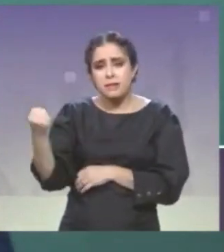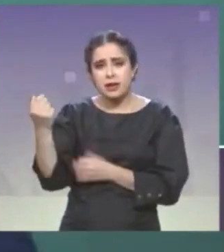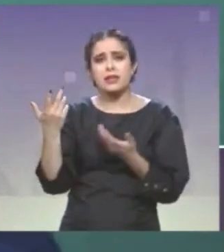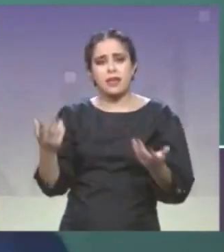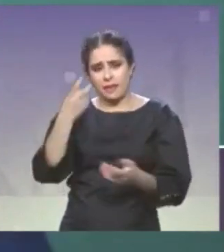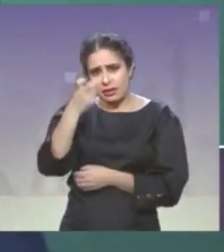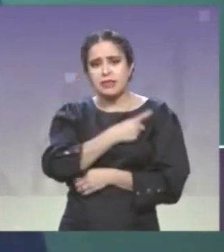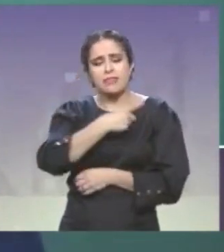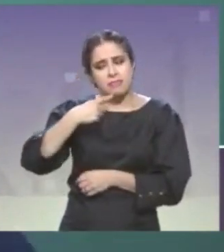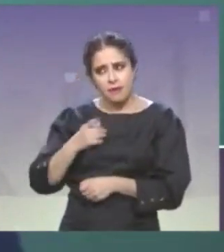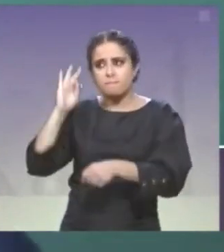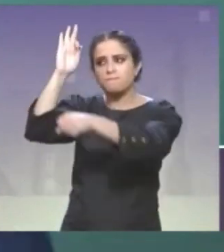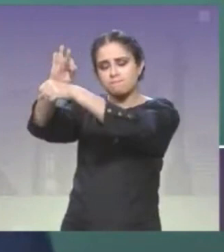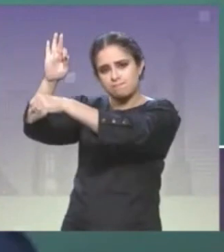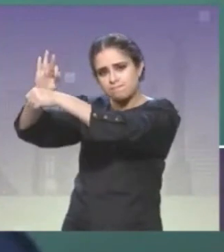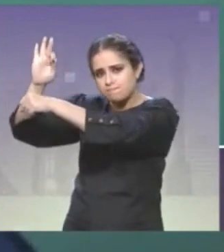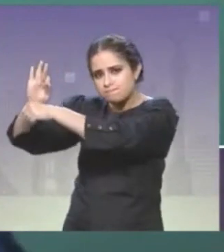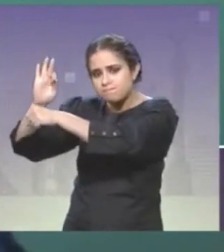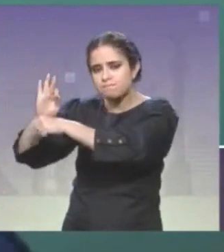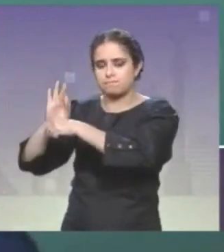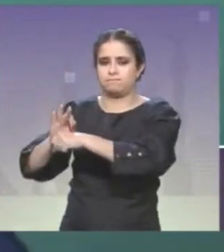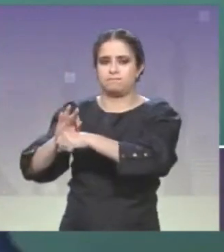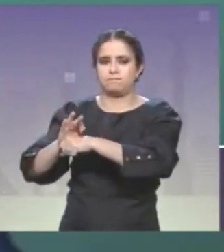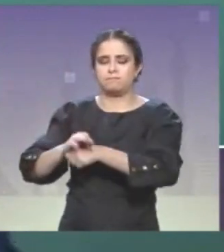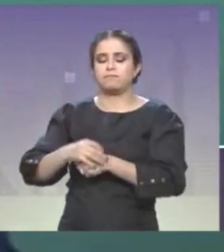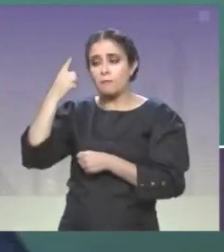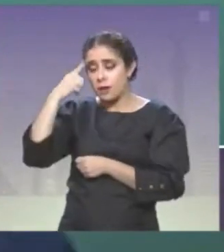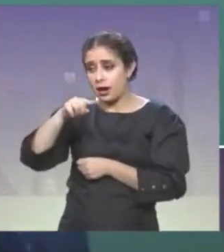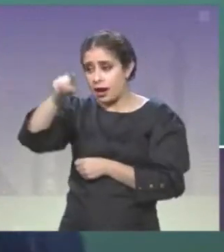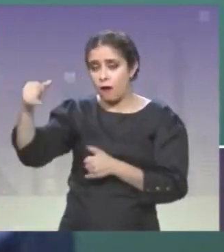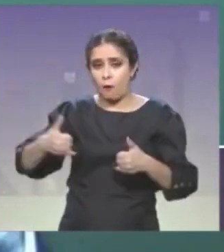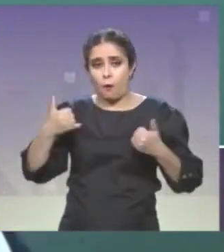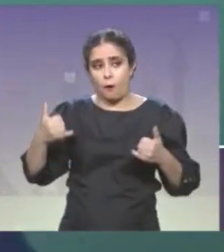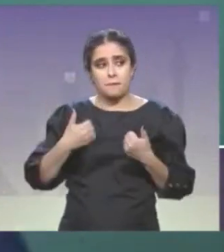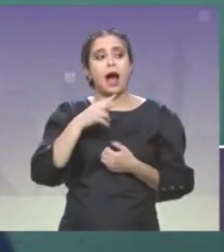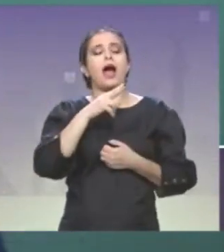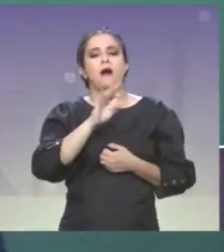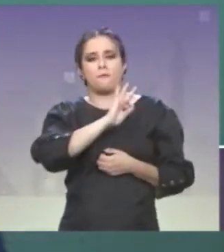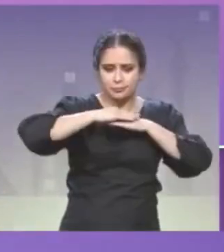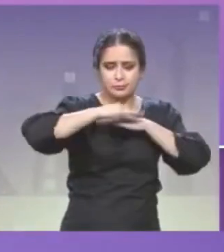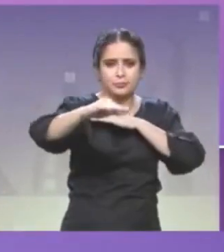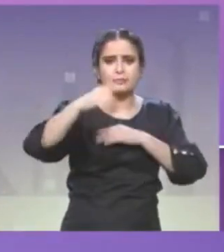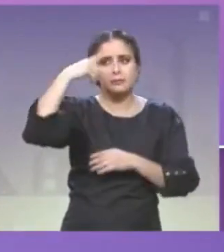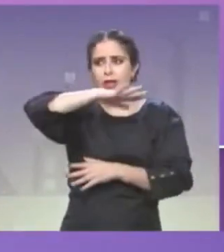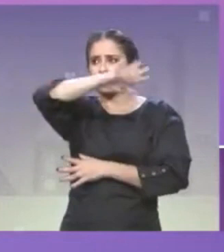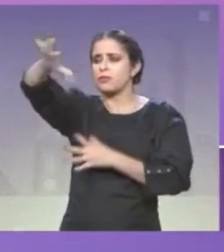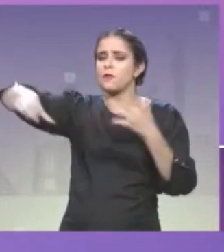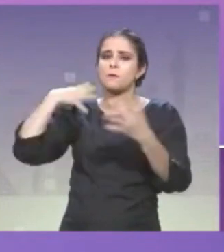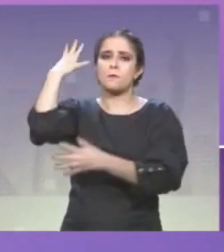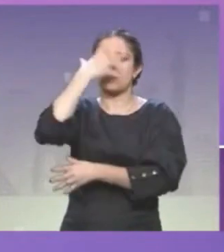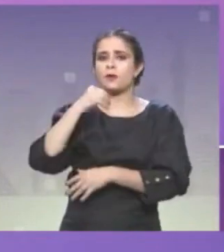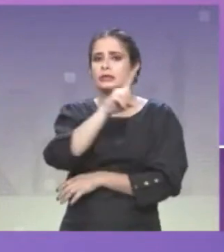les tiene que dar un incentivo. ¿El incentivo para qué? Para que ellos a final de cuentas desempeñen sus funciones. Y también,